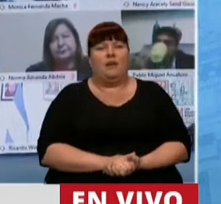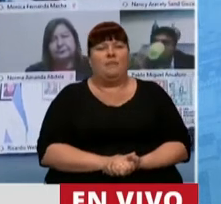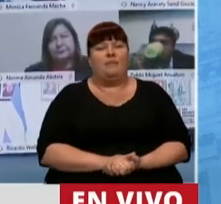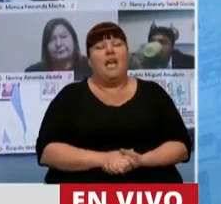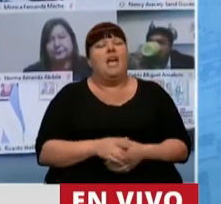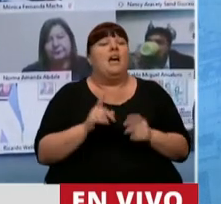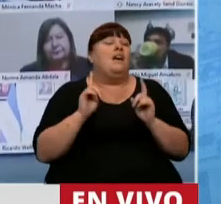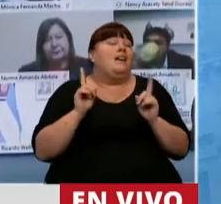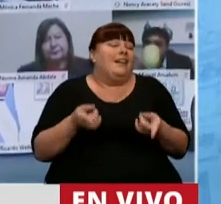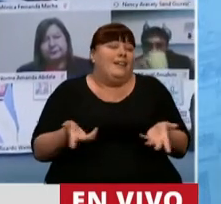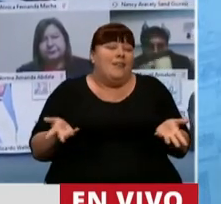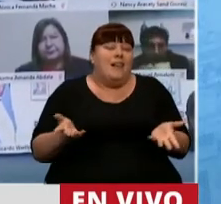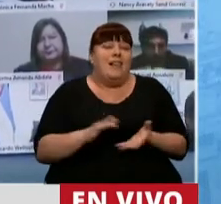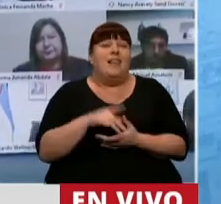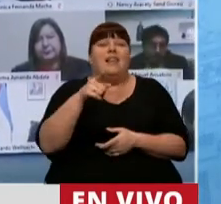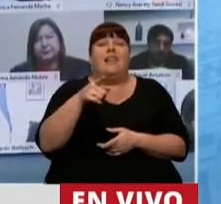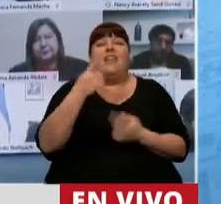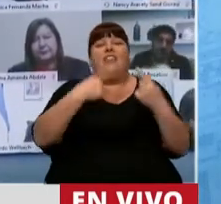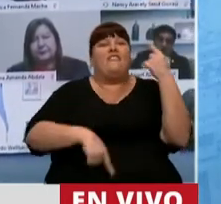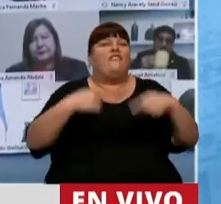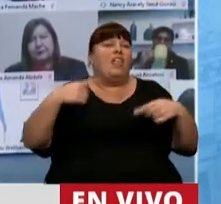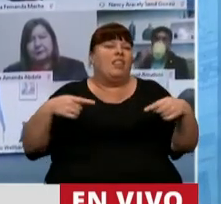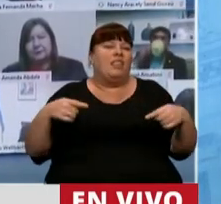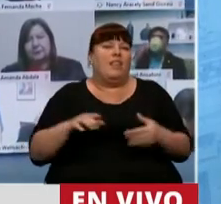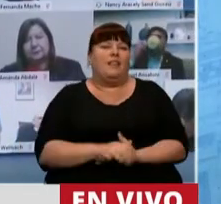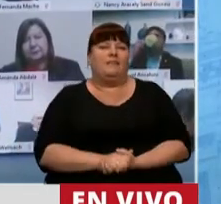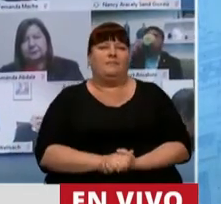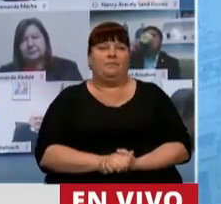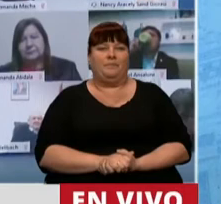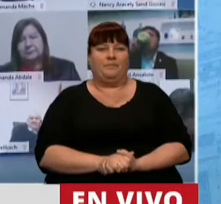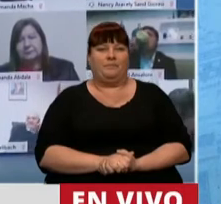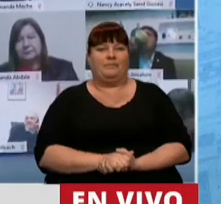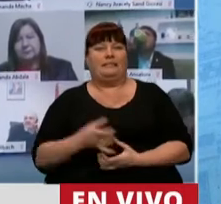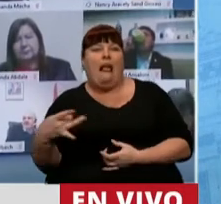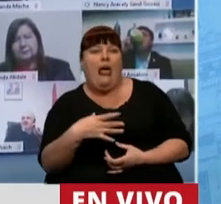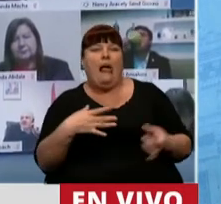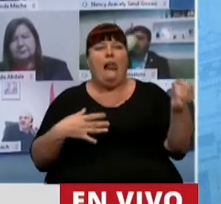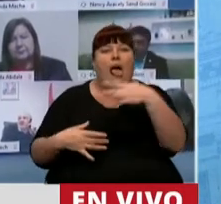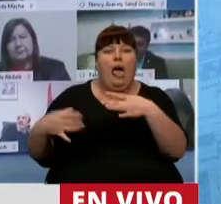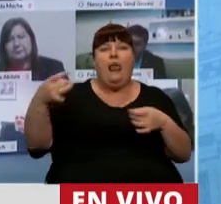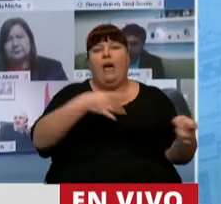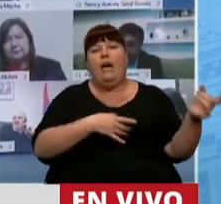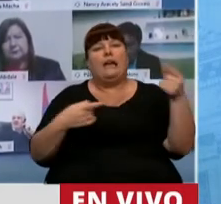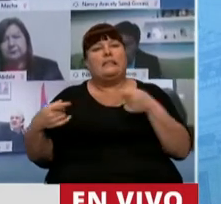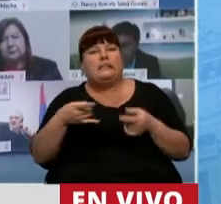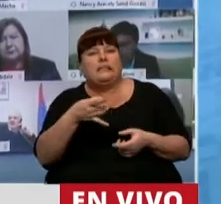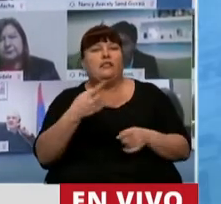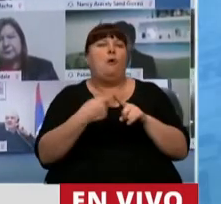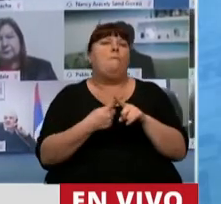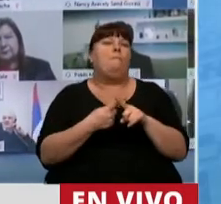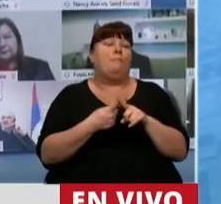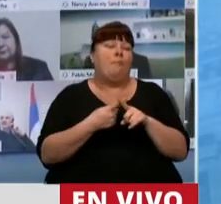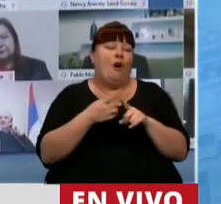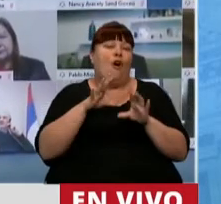Pero sin embargo, a través de las distintas chicanas, por ser